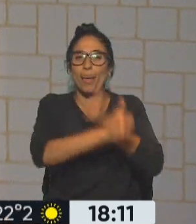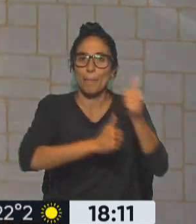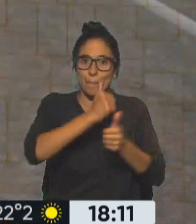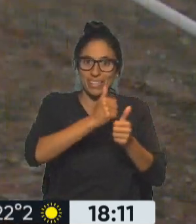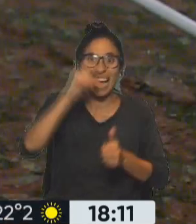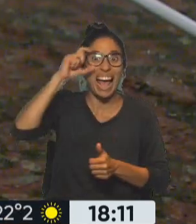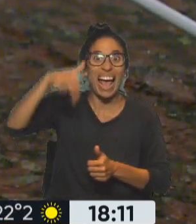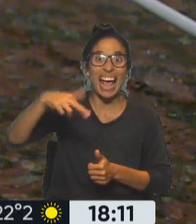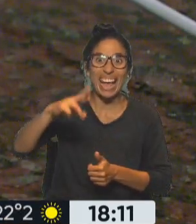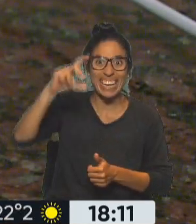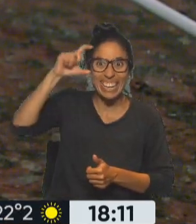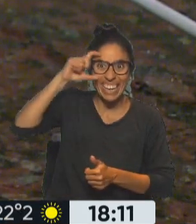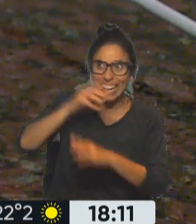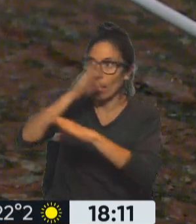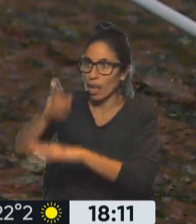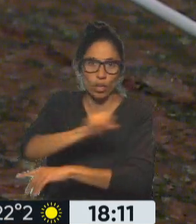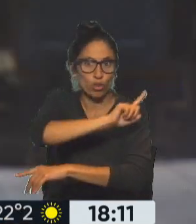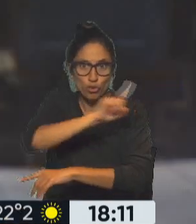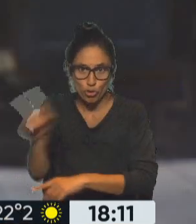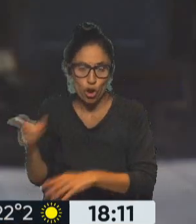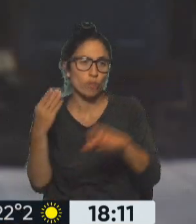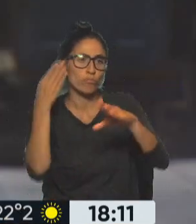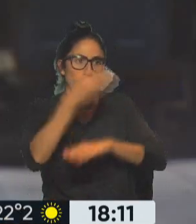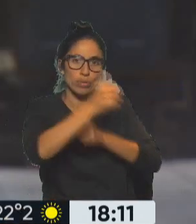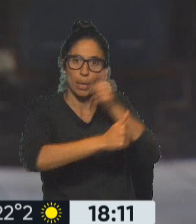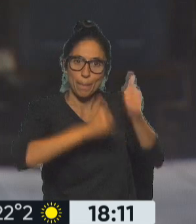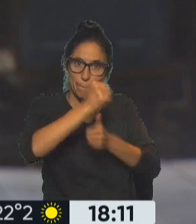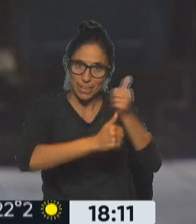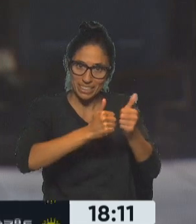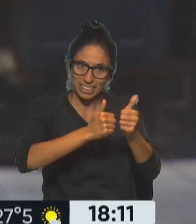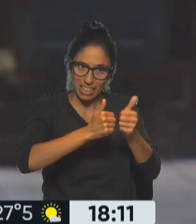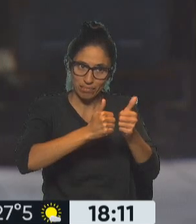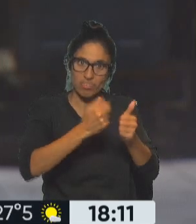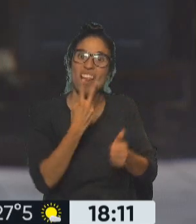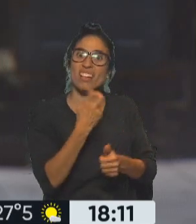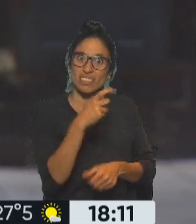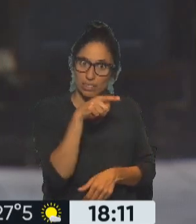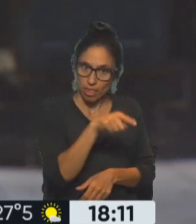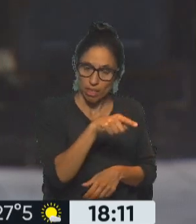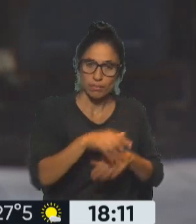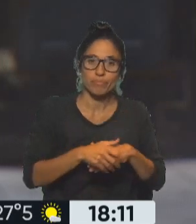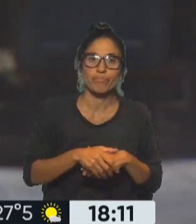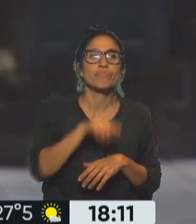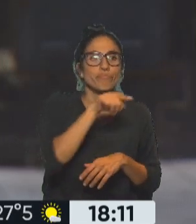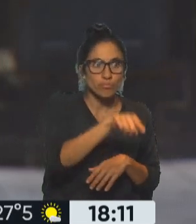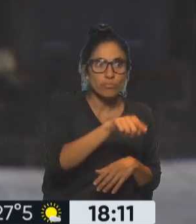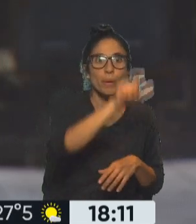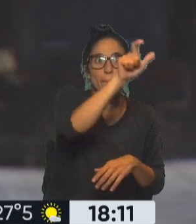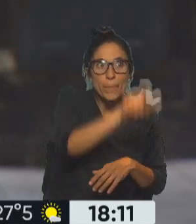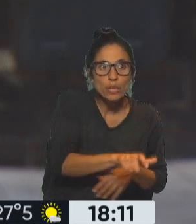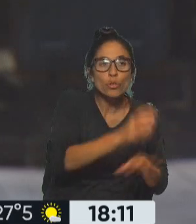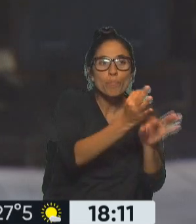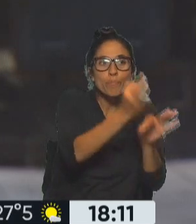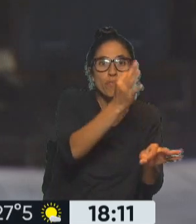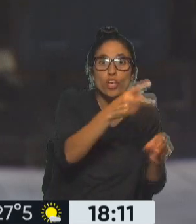y la empresa después puede llegar a mandar un técnico de ellos para verificar si efectivamente lo que dijo el